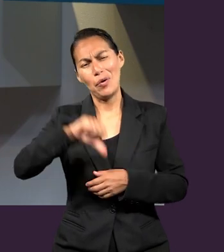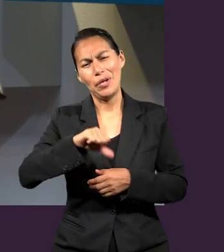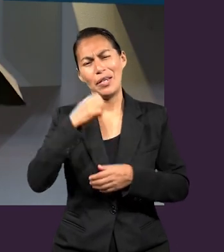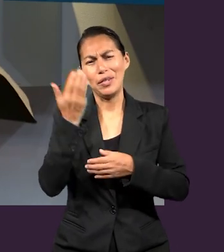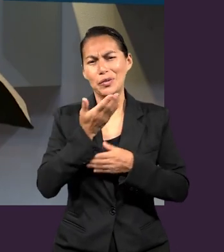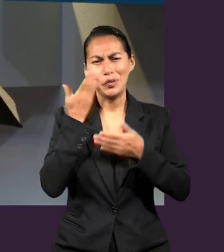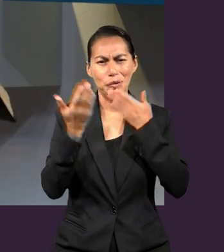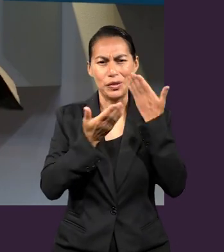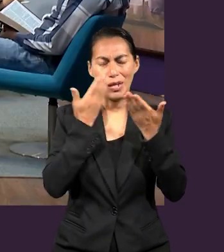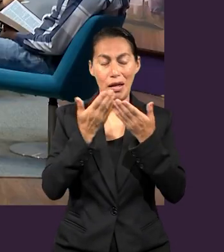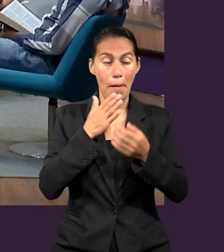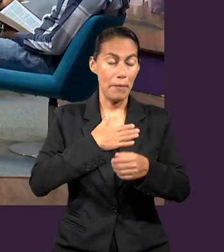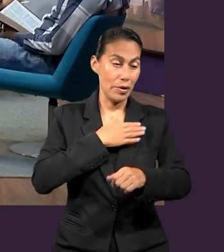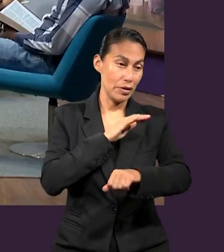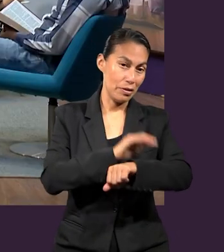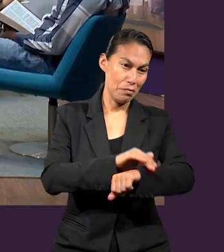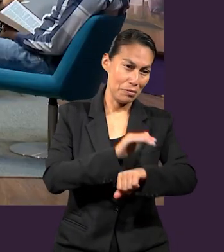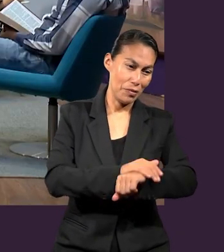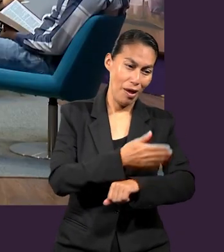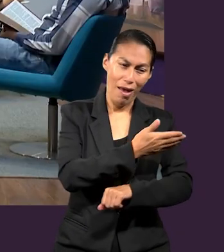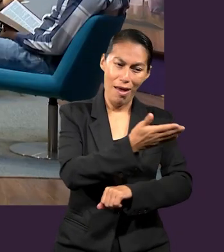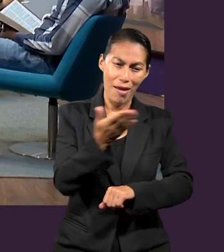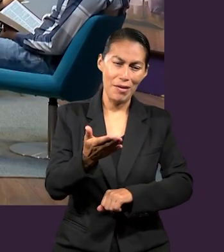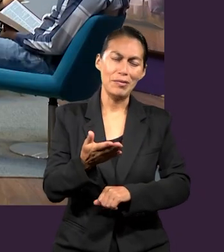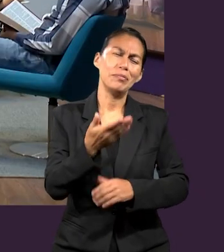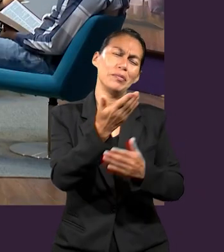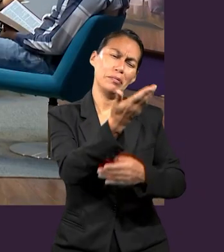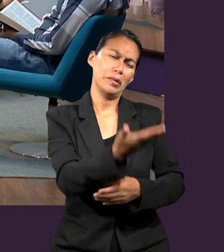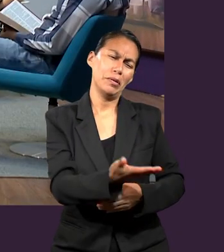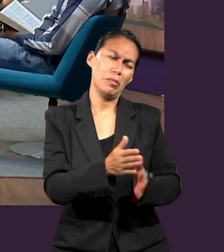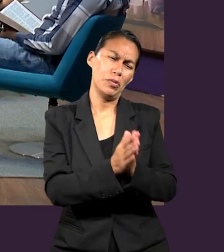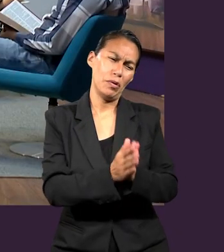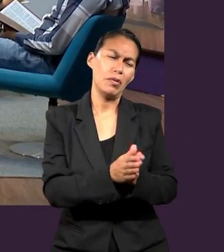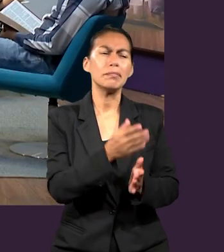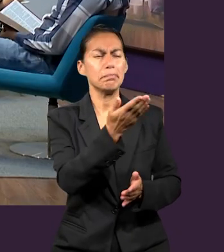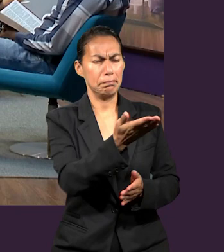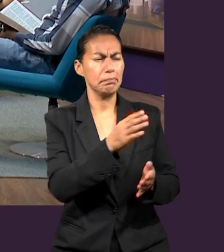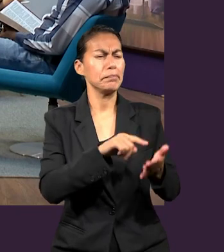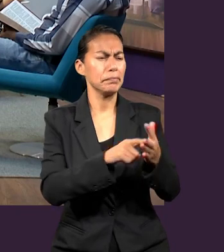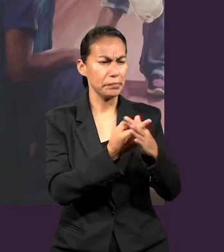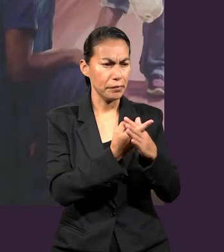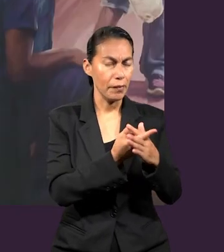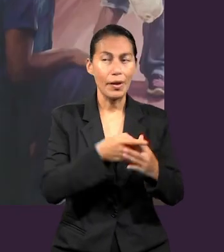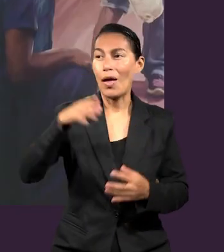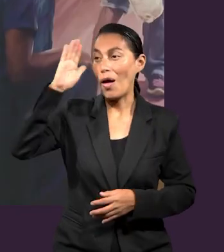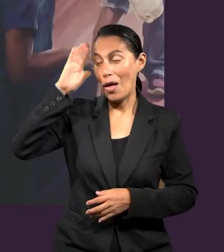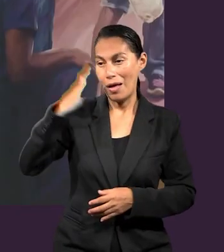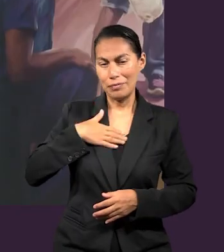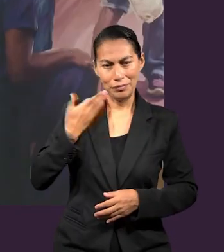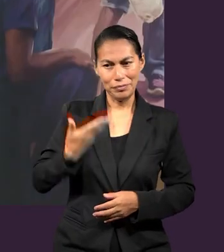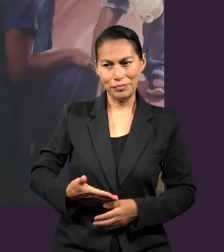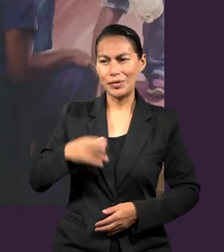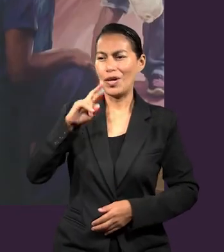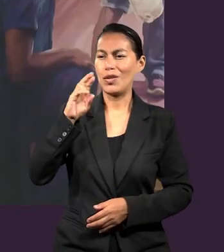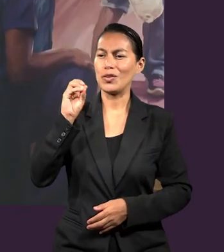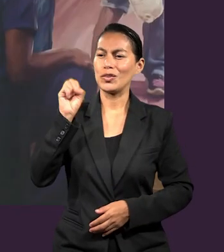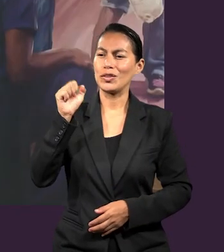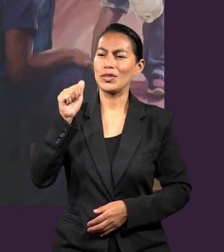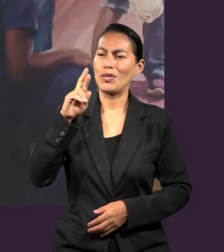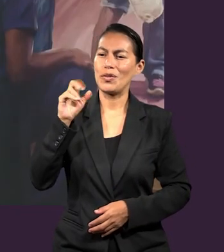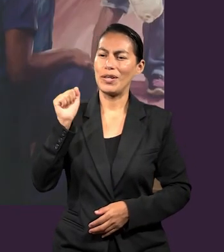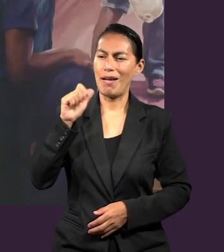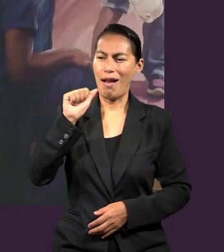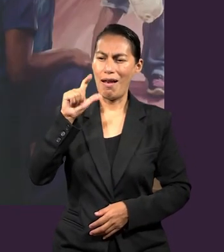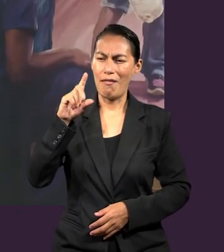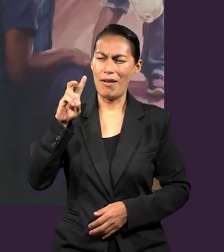Y hoy me acompañan mis amistades y quiero que ellos se presenten. Empezamos contigo. Hola, mi nombre es Rosaura Álvarez.